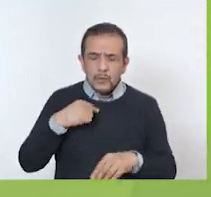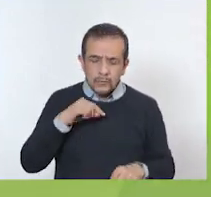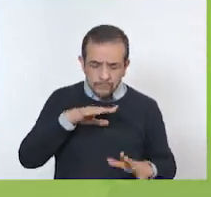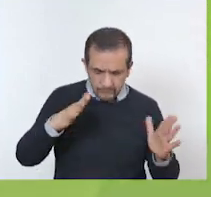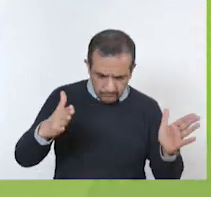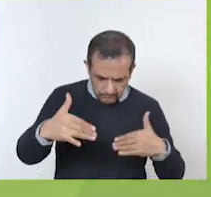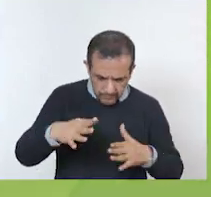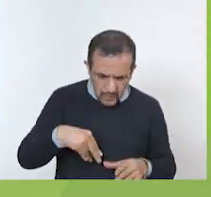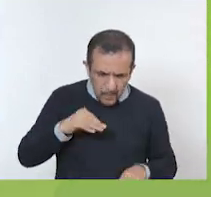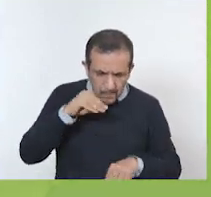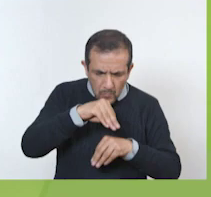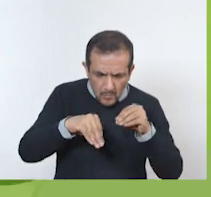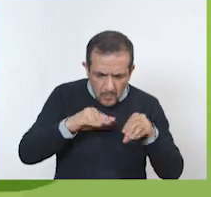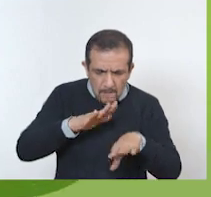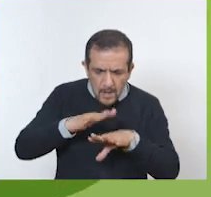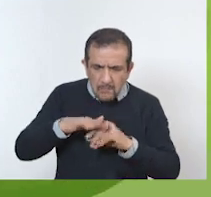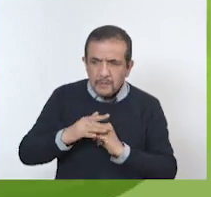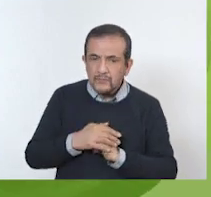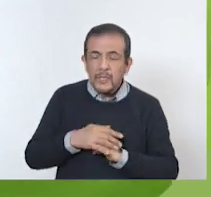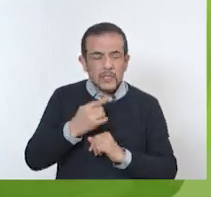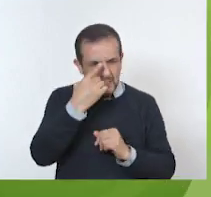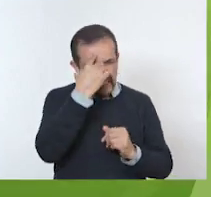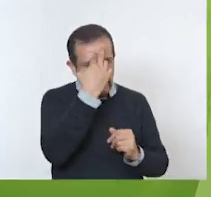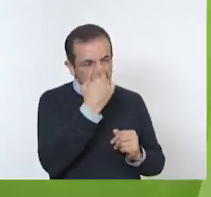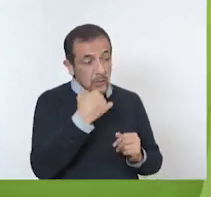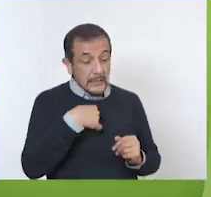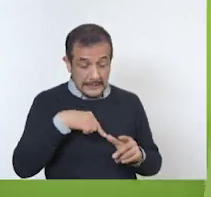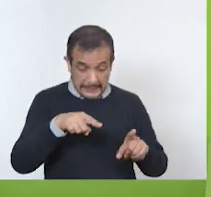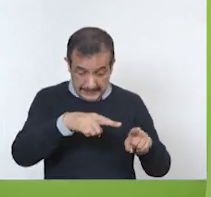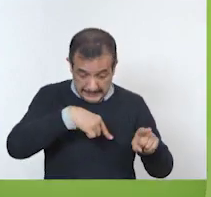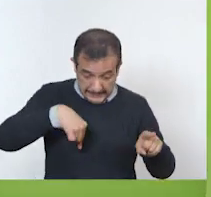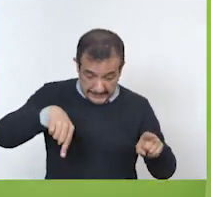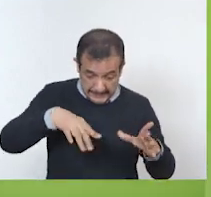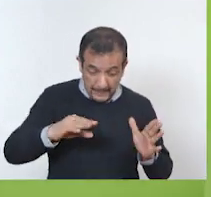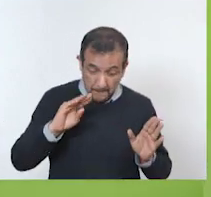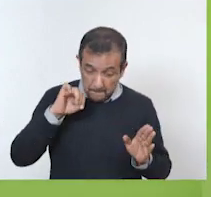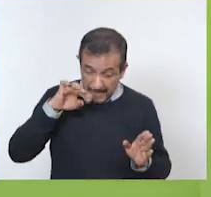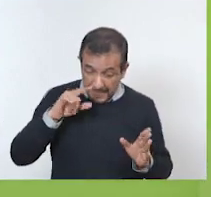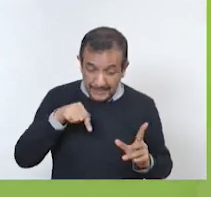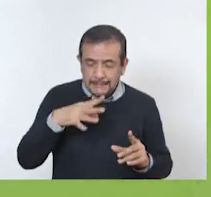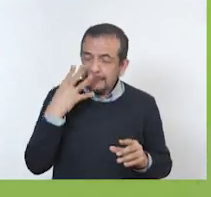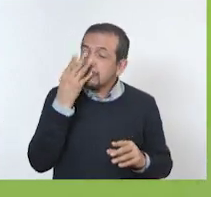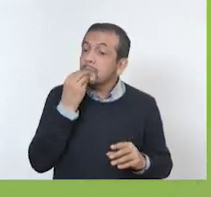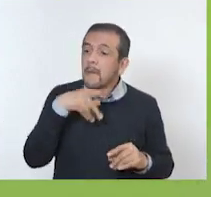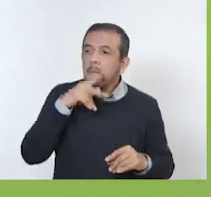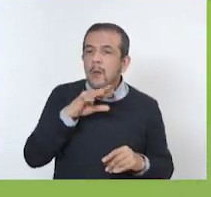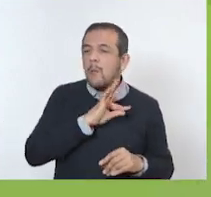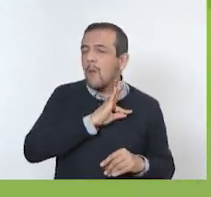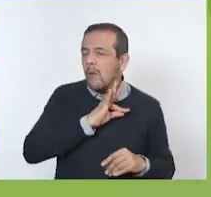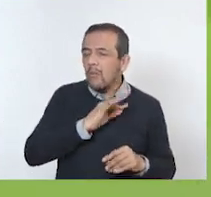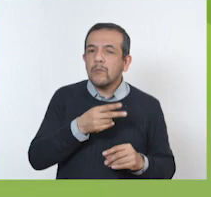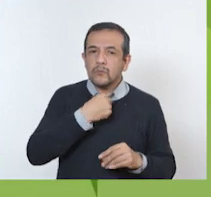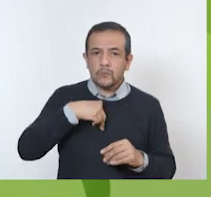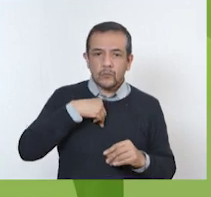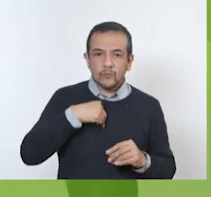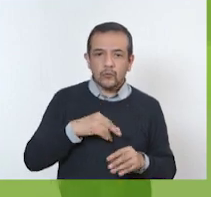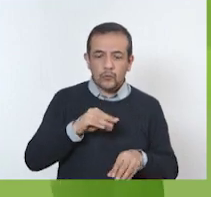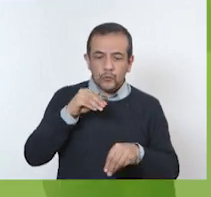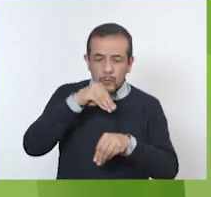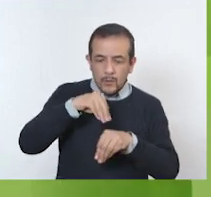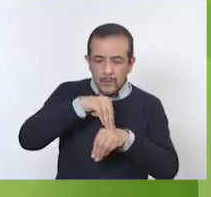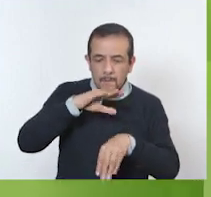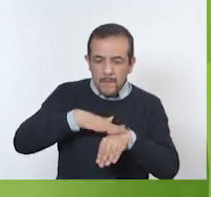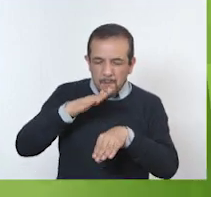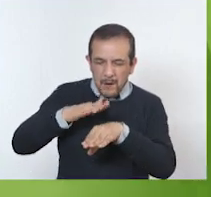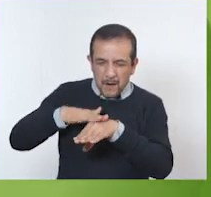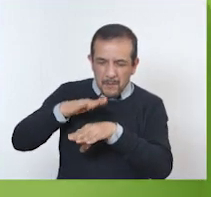en mi maqueta. Tienes razón. Creo que nuestra maqueta es increíble, pero estoy seguro que todavía podemos mejorarla. Voy a